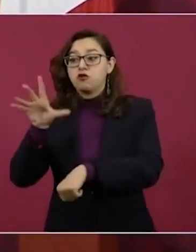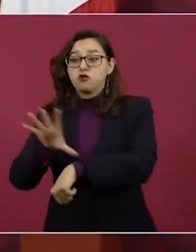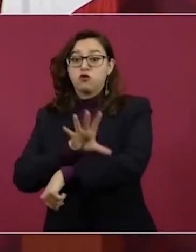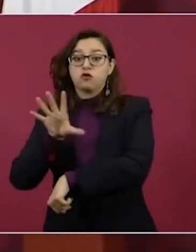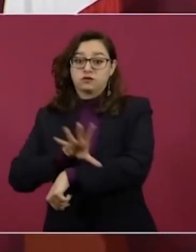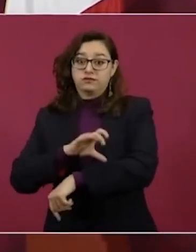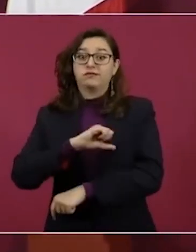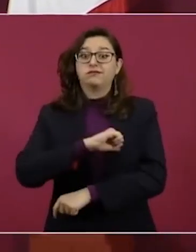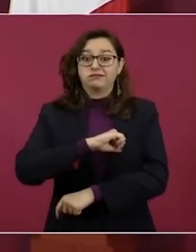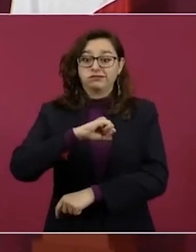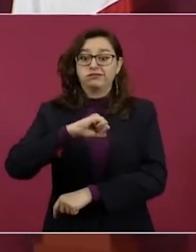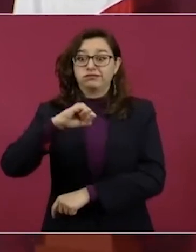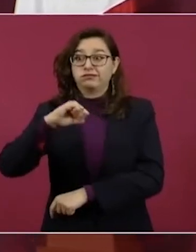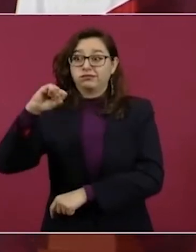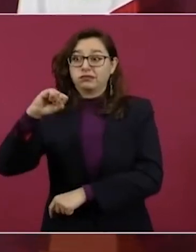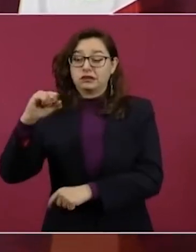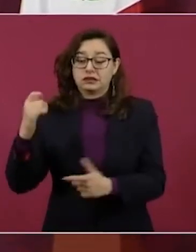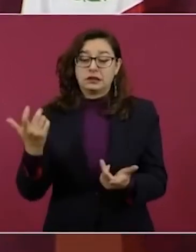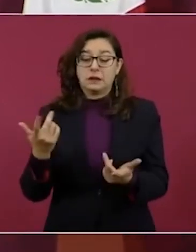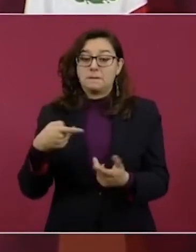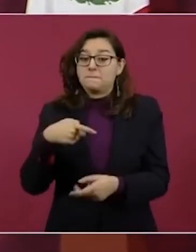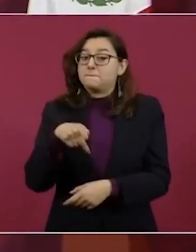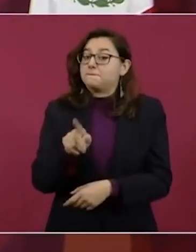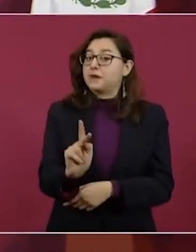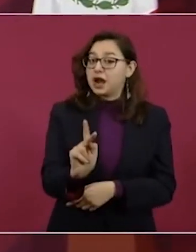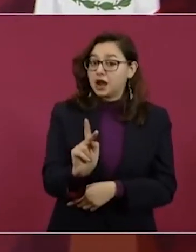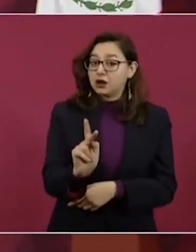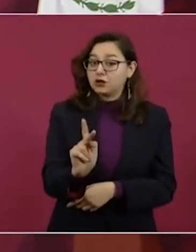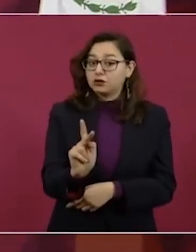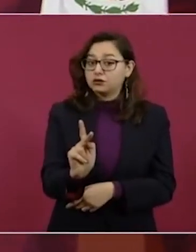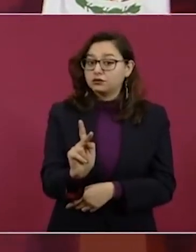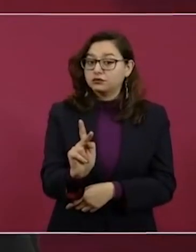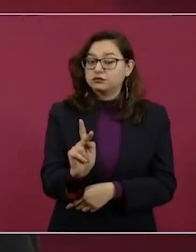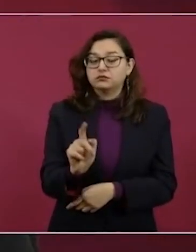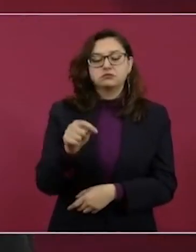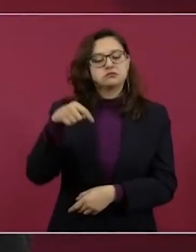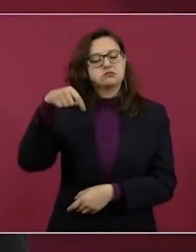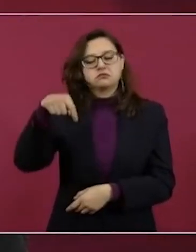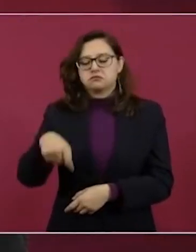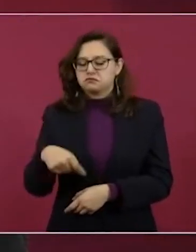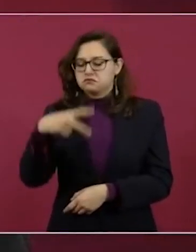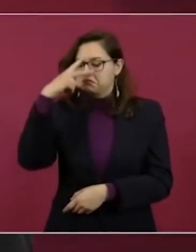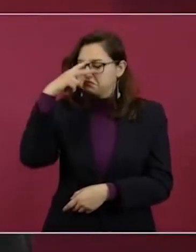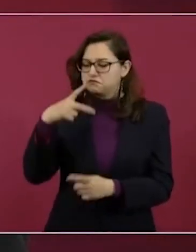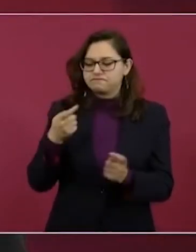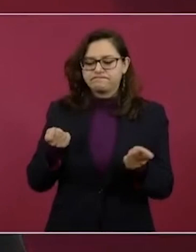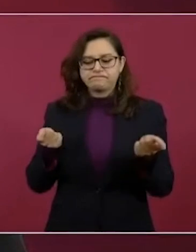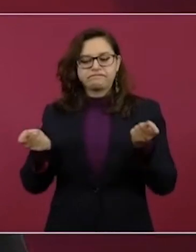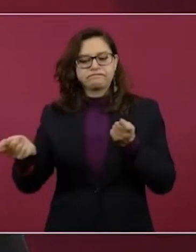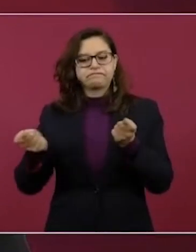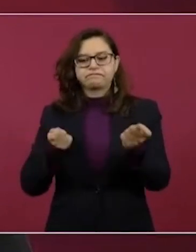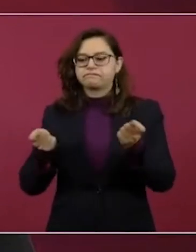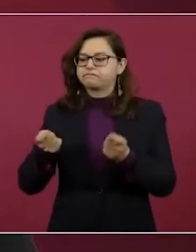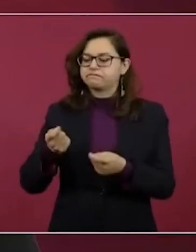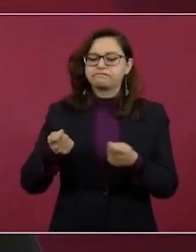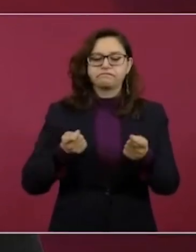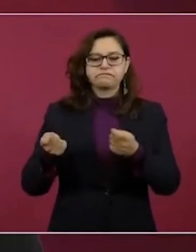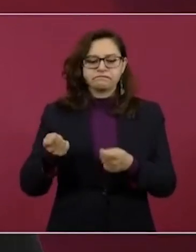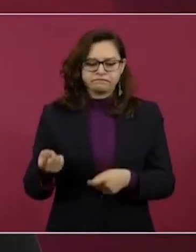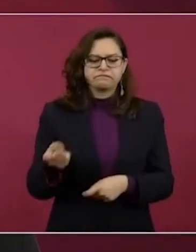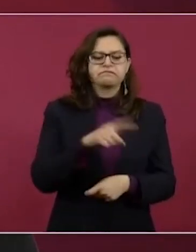a pesar de la invasión y de la guerra en